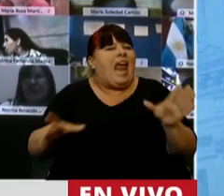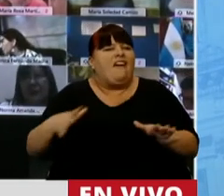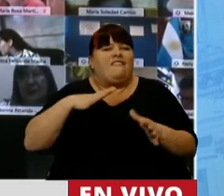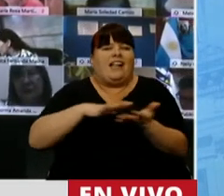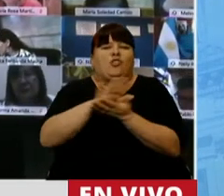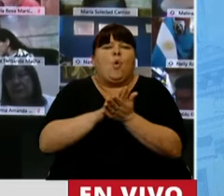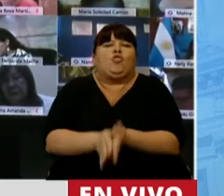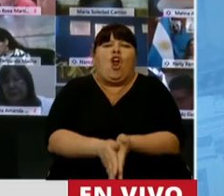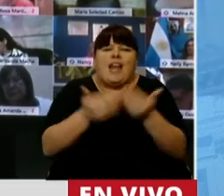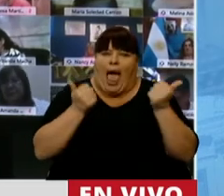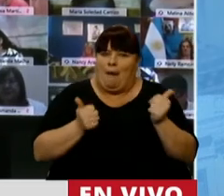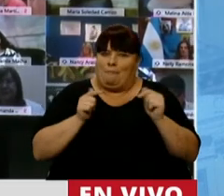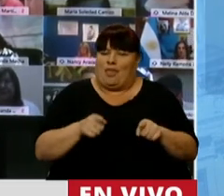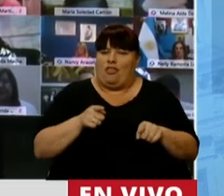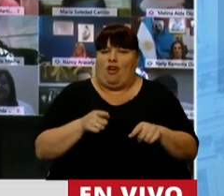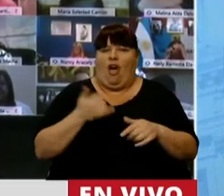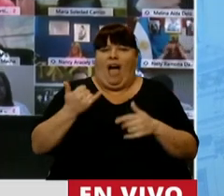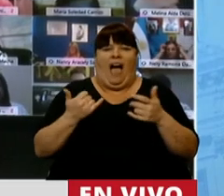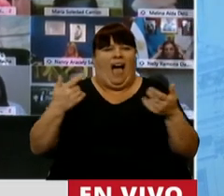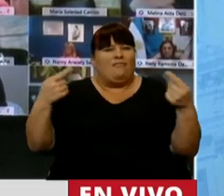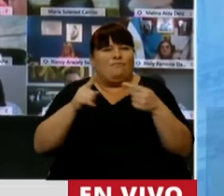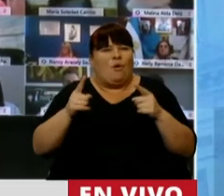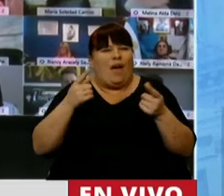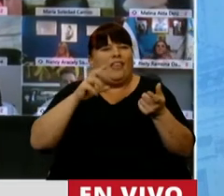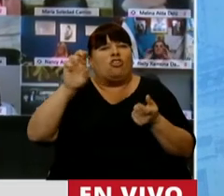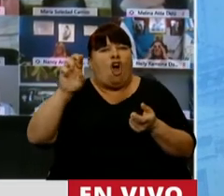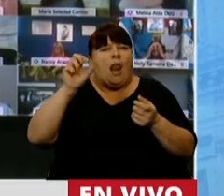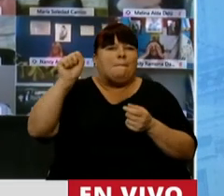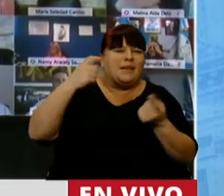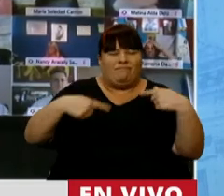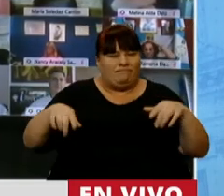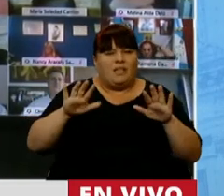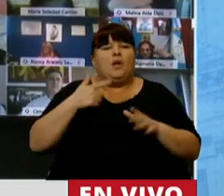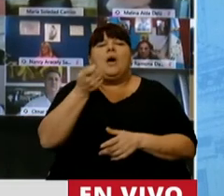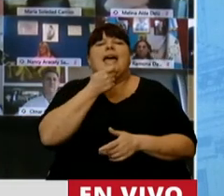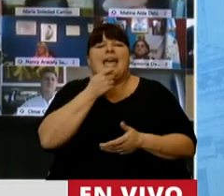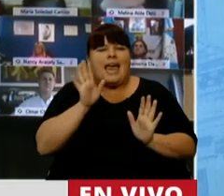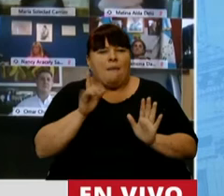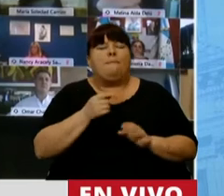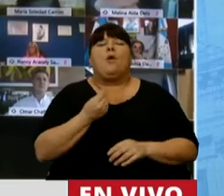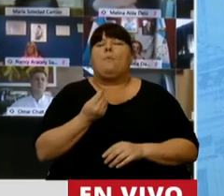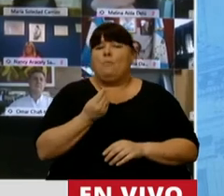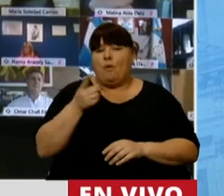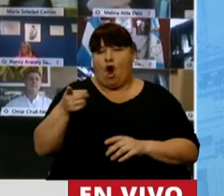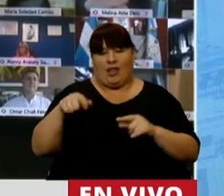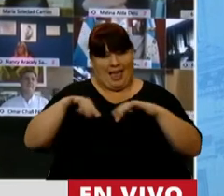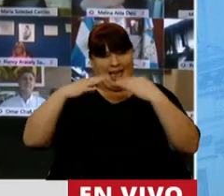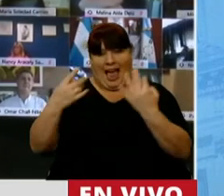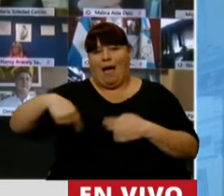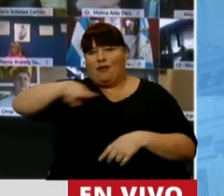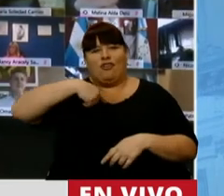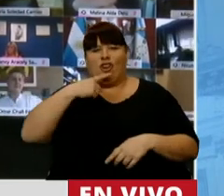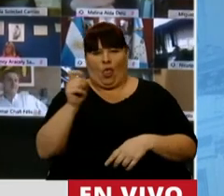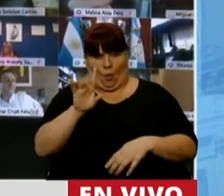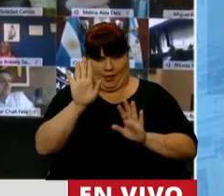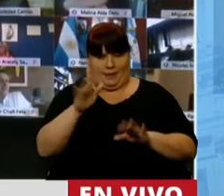resuelven rápidamente las inconsistencias cambiarias. Y quiero dar algún ejemplo porque quizás desde la Cámara acá no nos damos